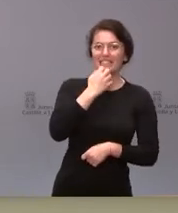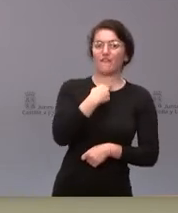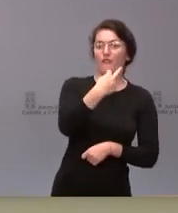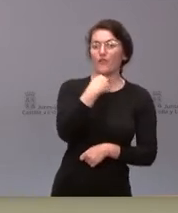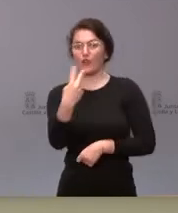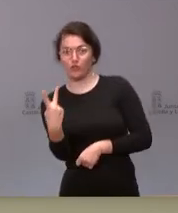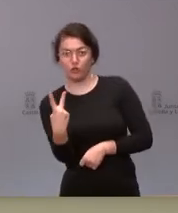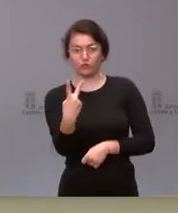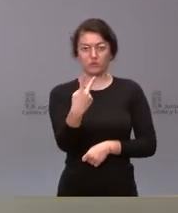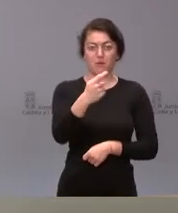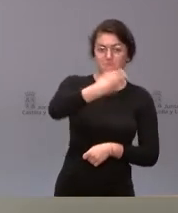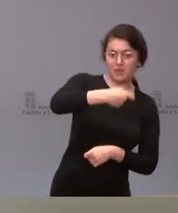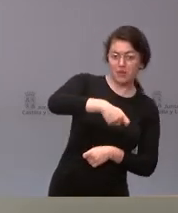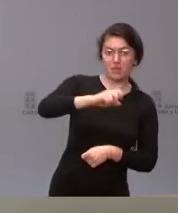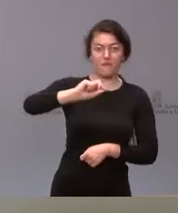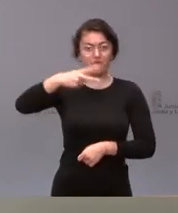consejeros